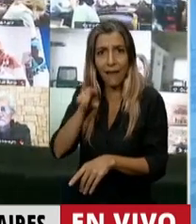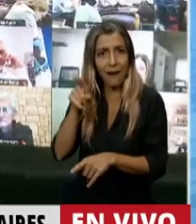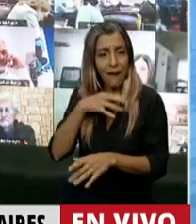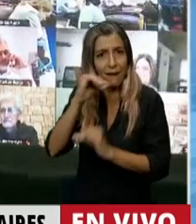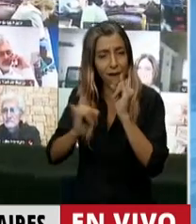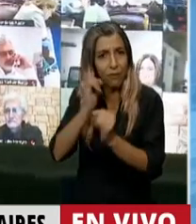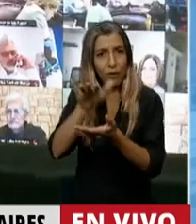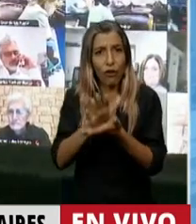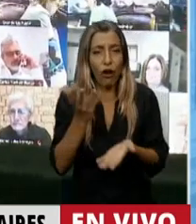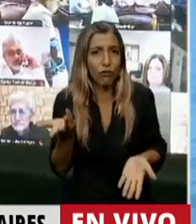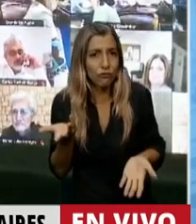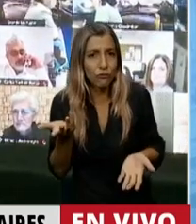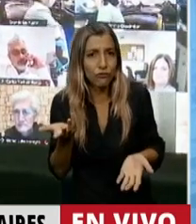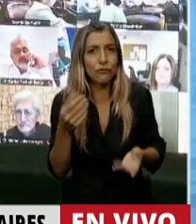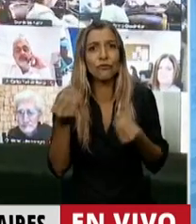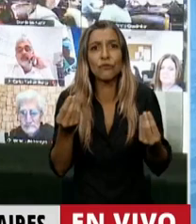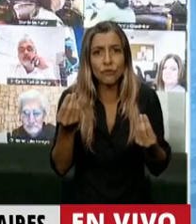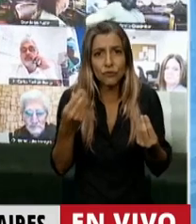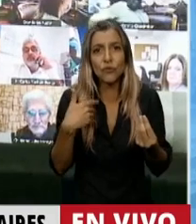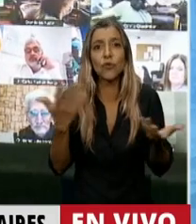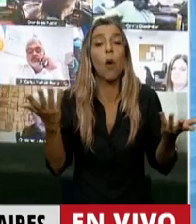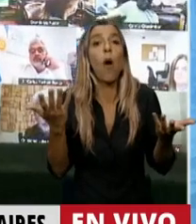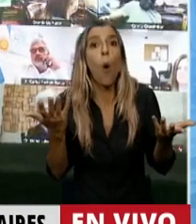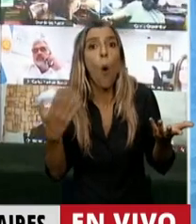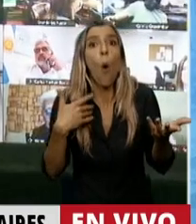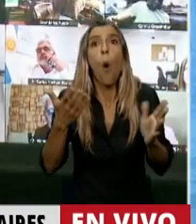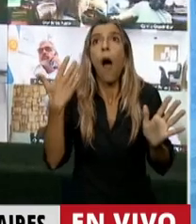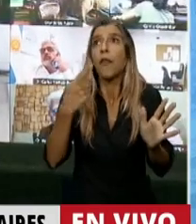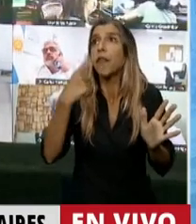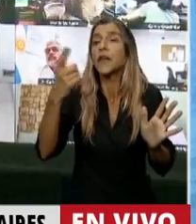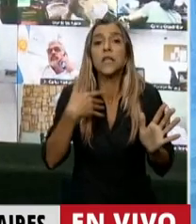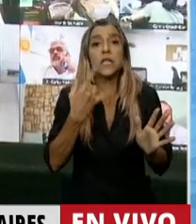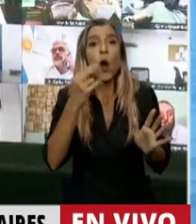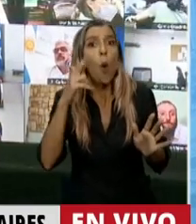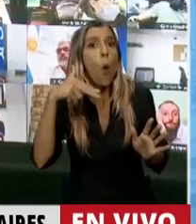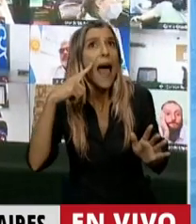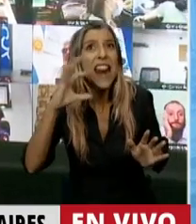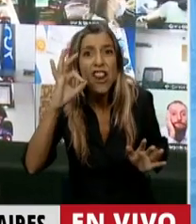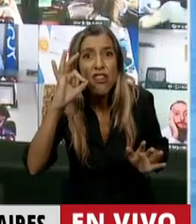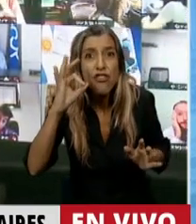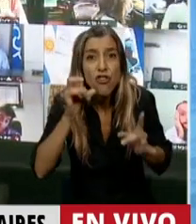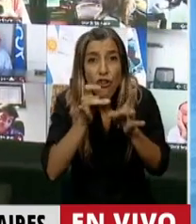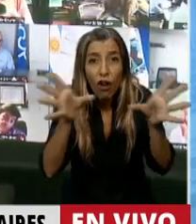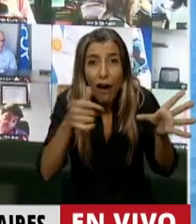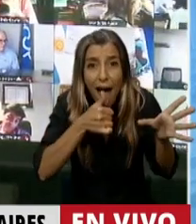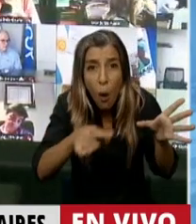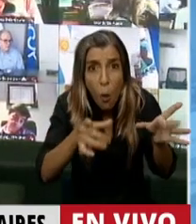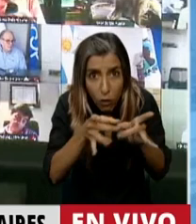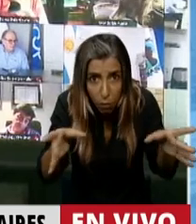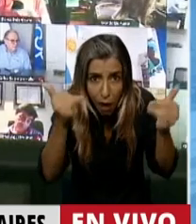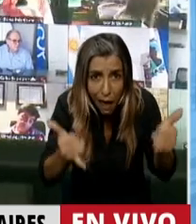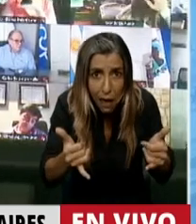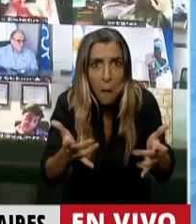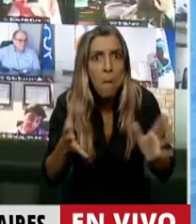Mendoza, no sabía que el uranio es contaminante del agua. No, cuando